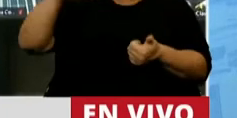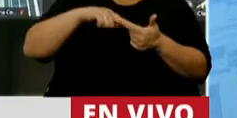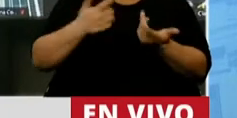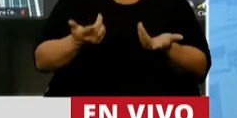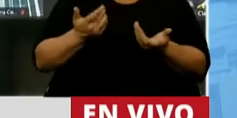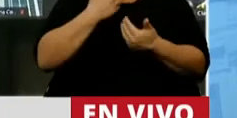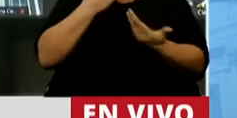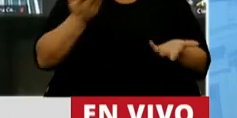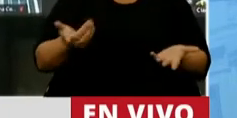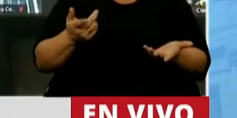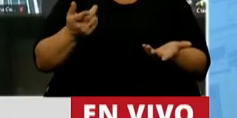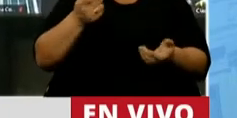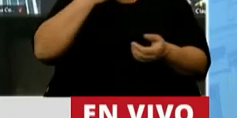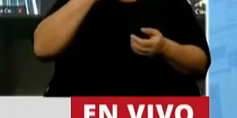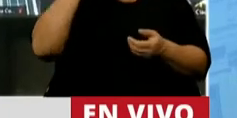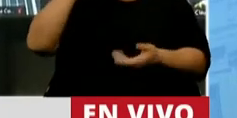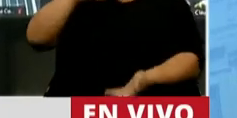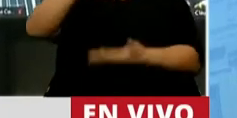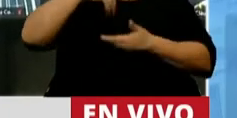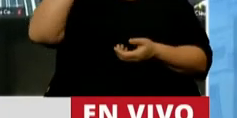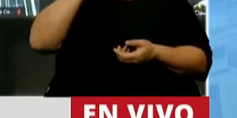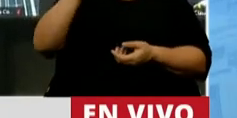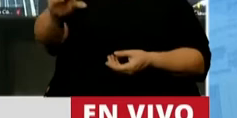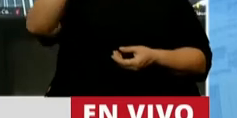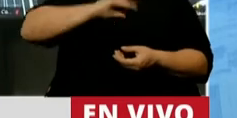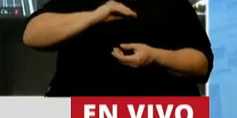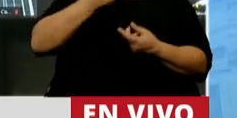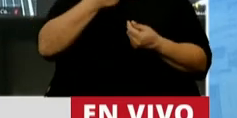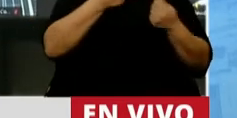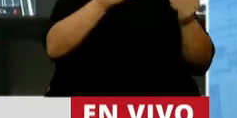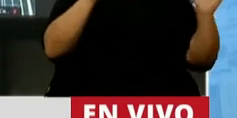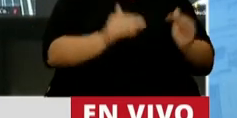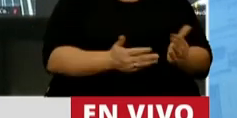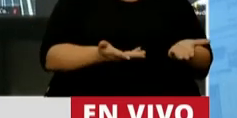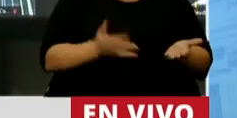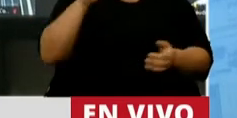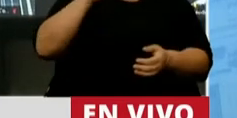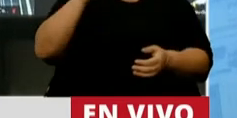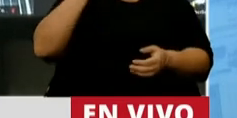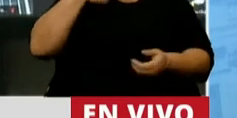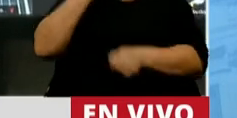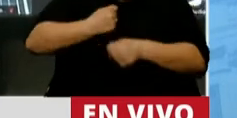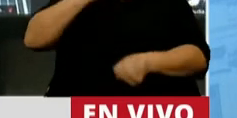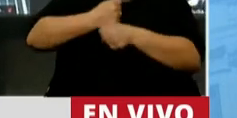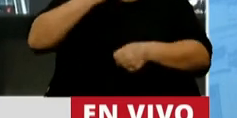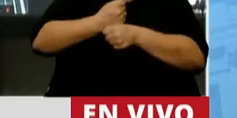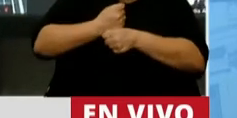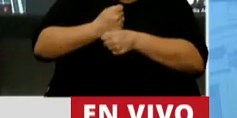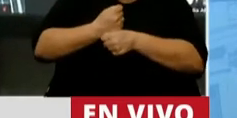De poco sirve ganar un IFE si los 10.000 pesos compran cada vez menos. O ganar con el sudor de